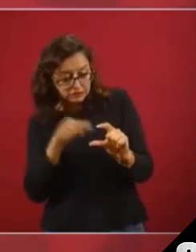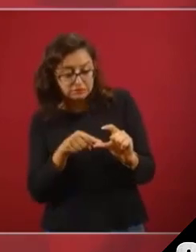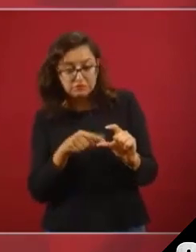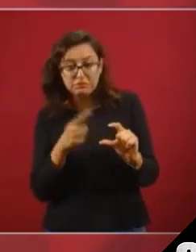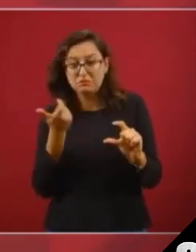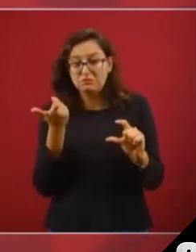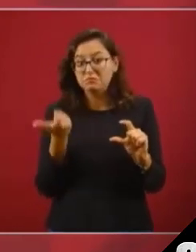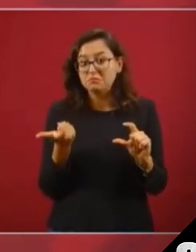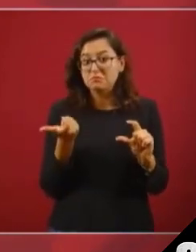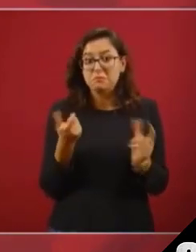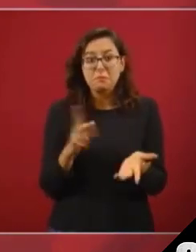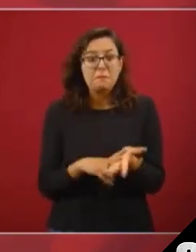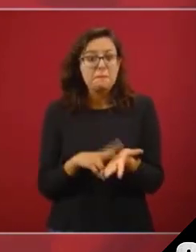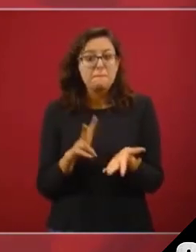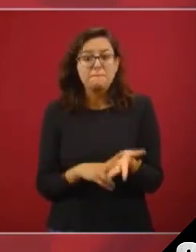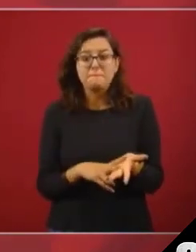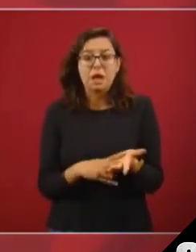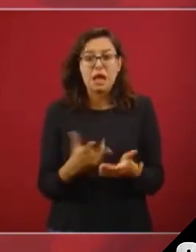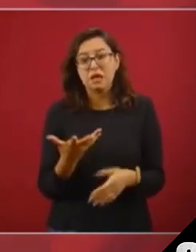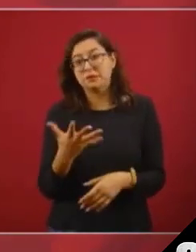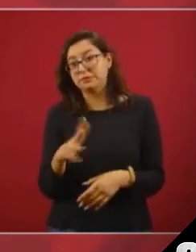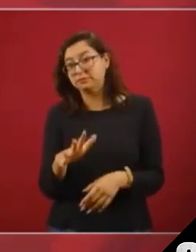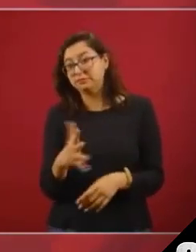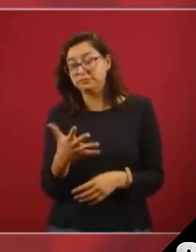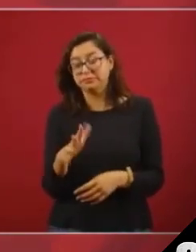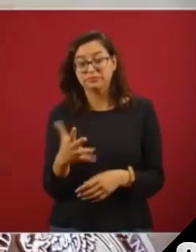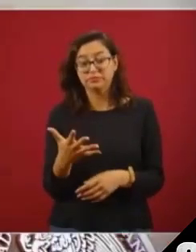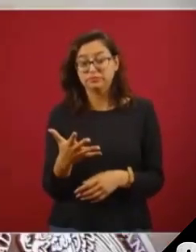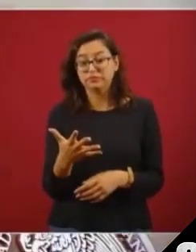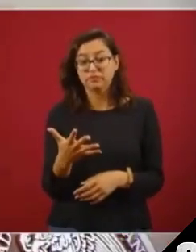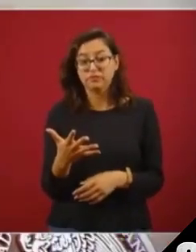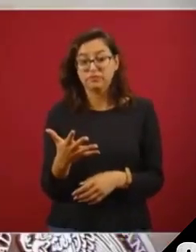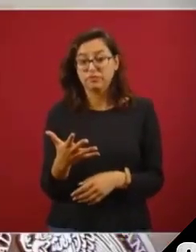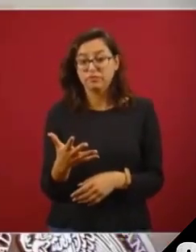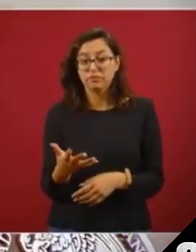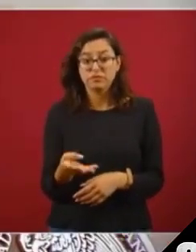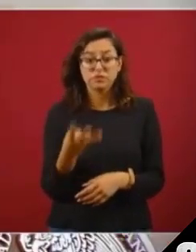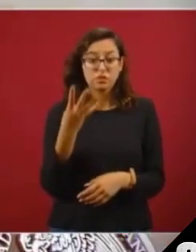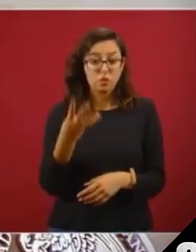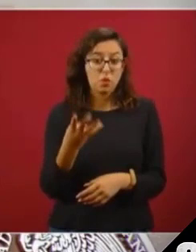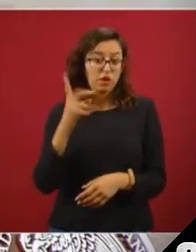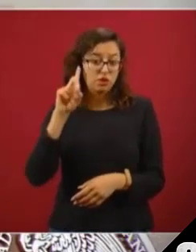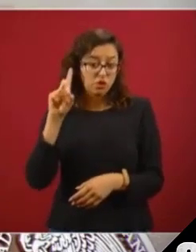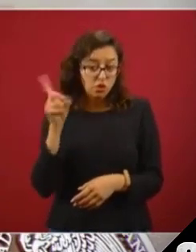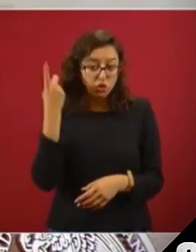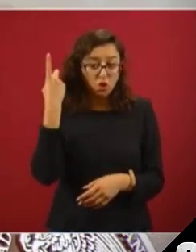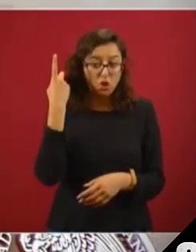costar en promedio cuatro dólares,